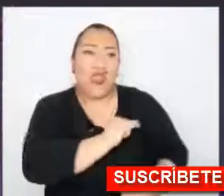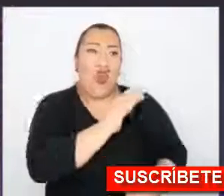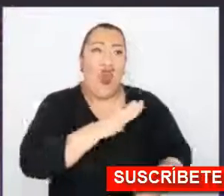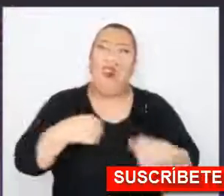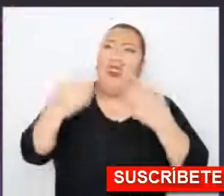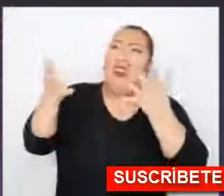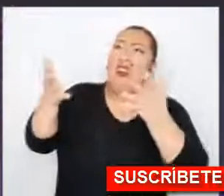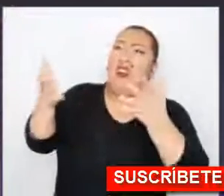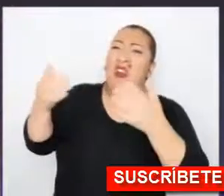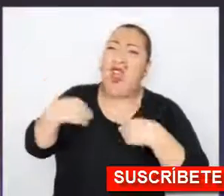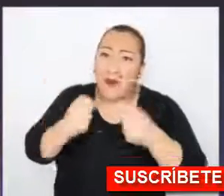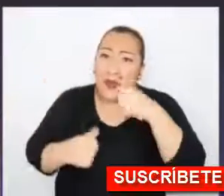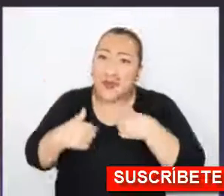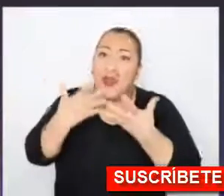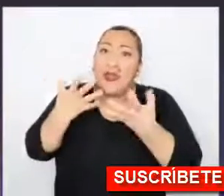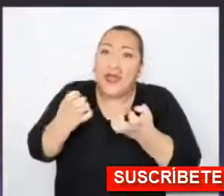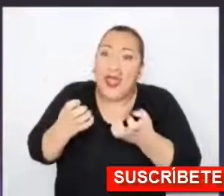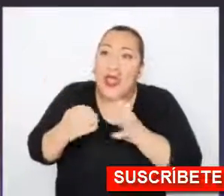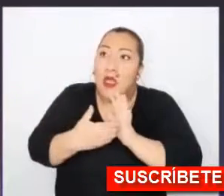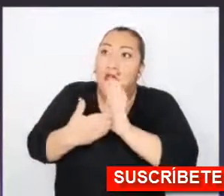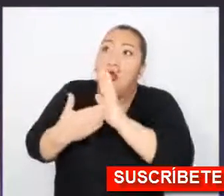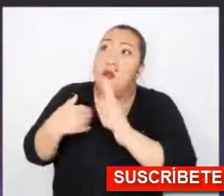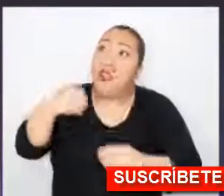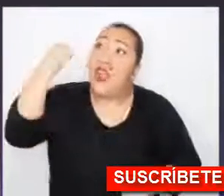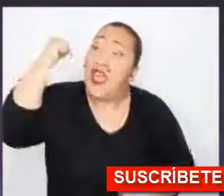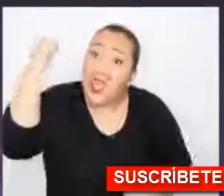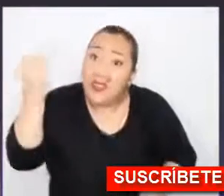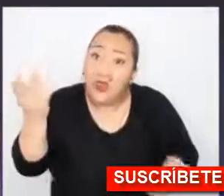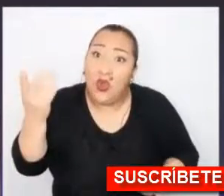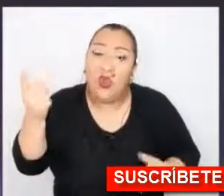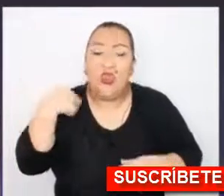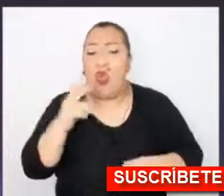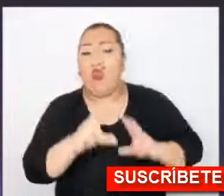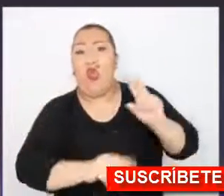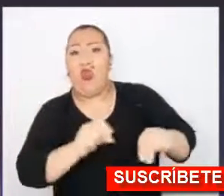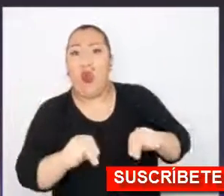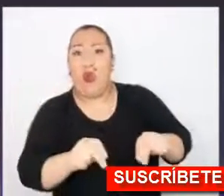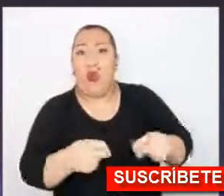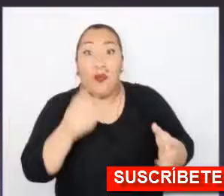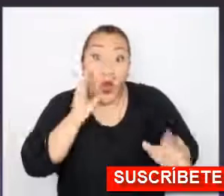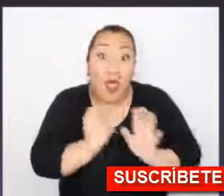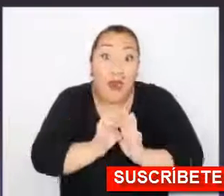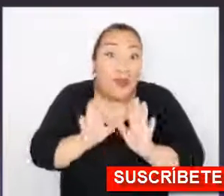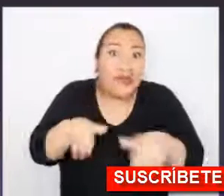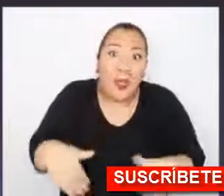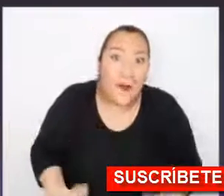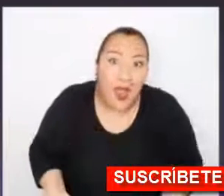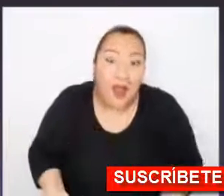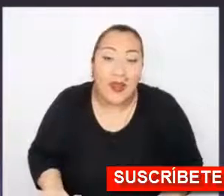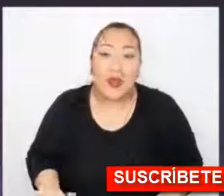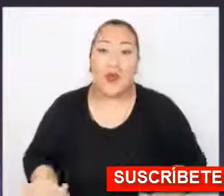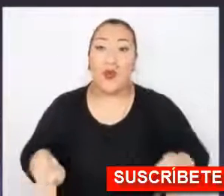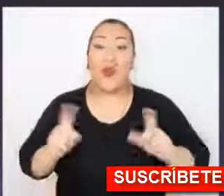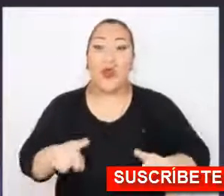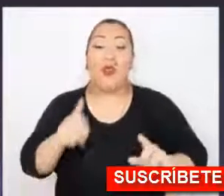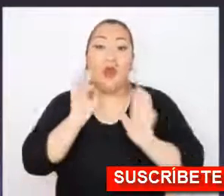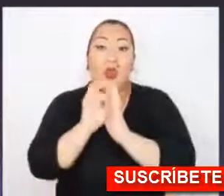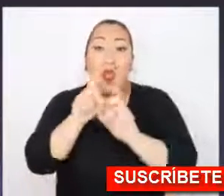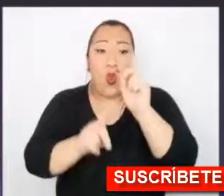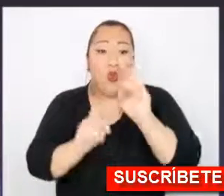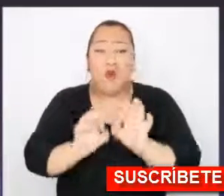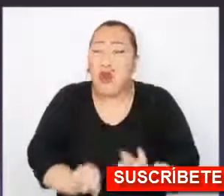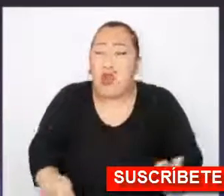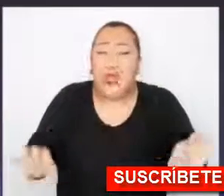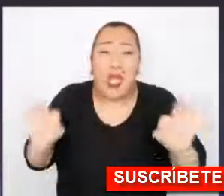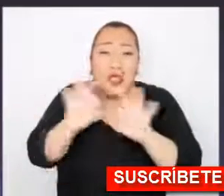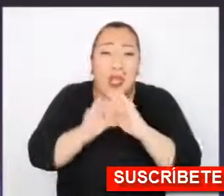institucionalidad del Estado, porque el Estado está precisamente para materializar los derechos fundamentales y uno de ellos, uno que constituye,